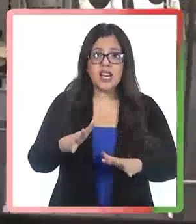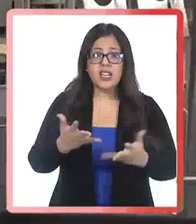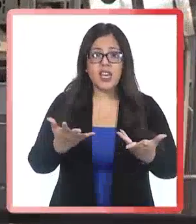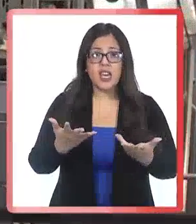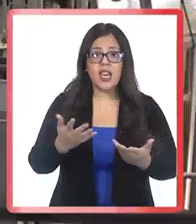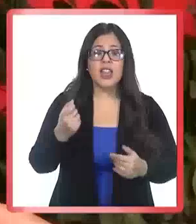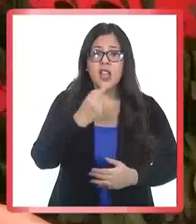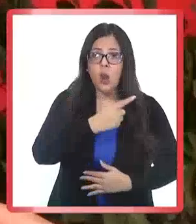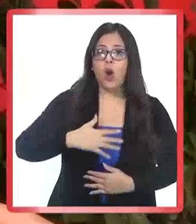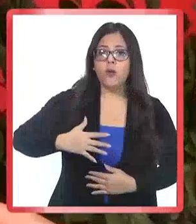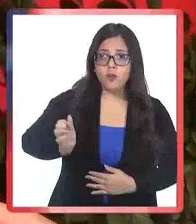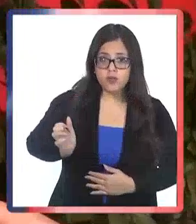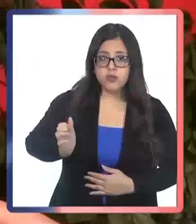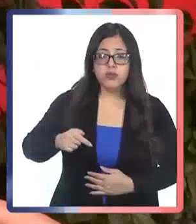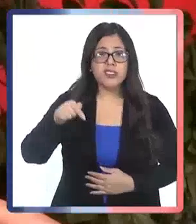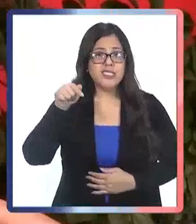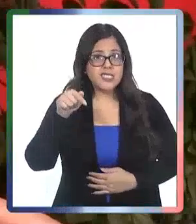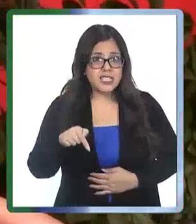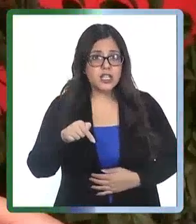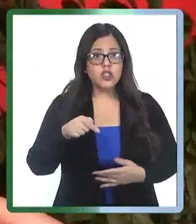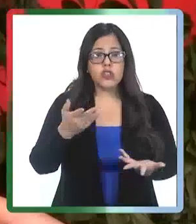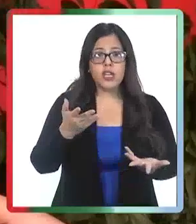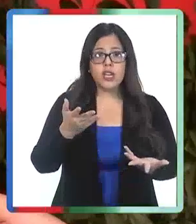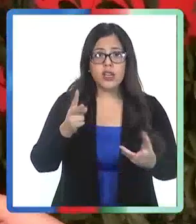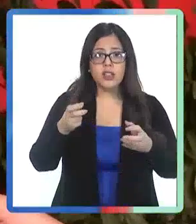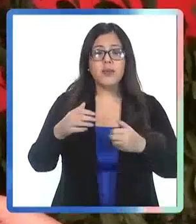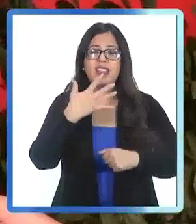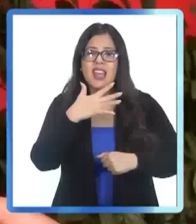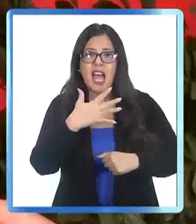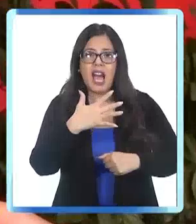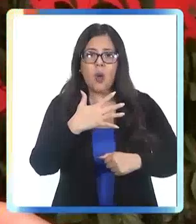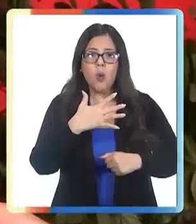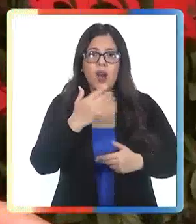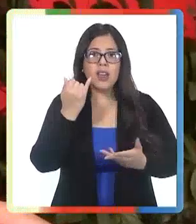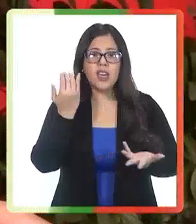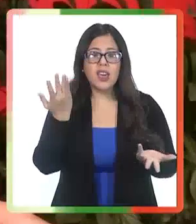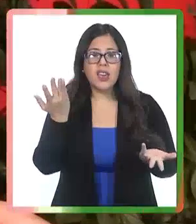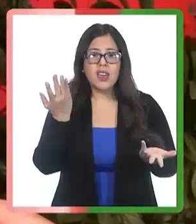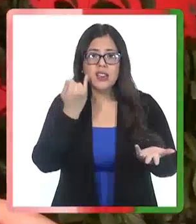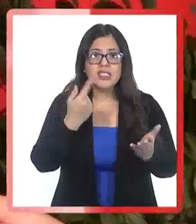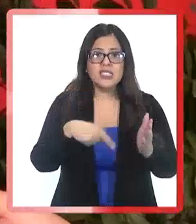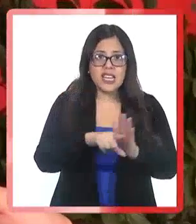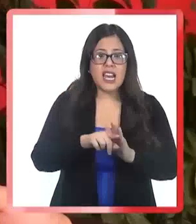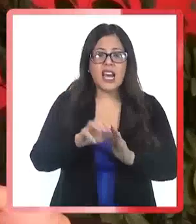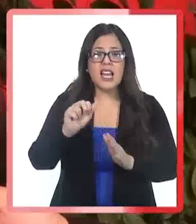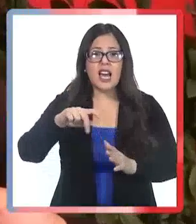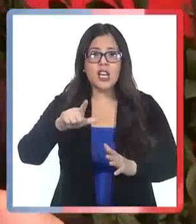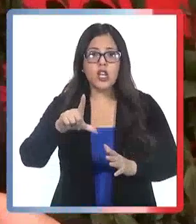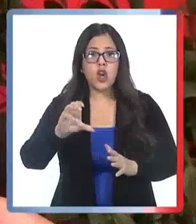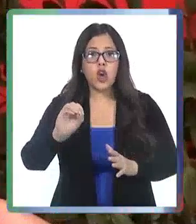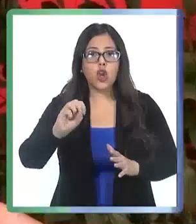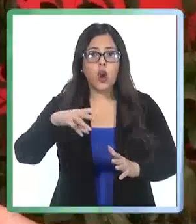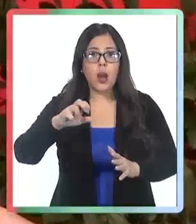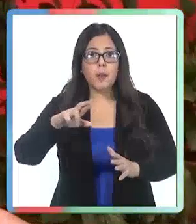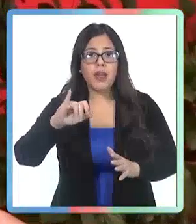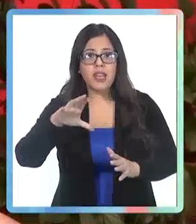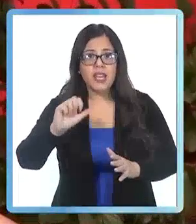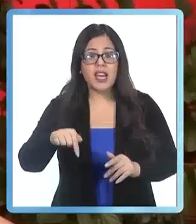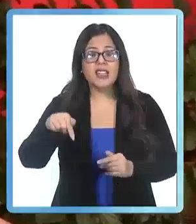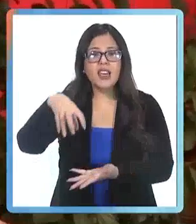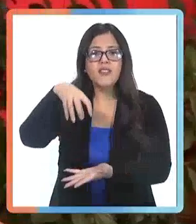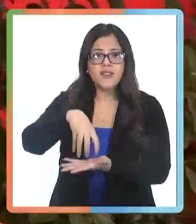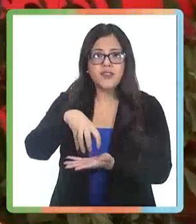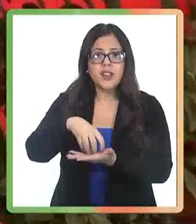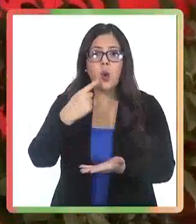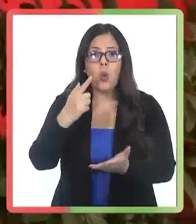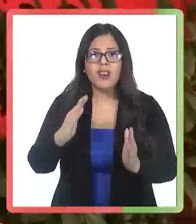acá, de San Felipe. Y eso va directamente al traslado de aguas supuestamente grises que está haciendo Anglo America desde la planta Spenke,